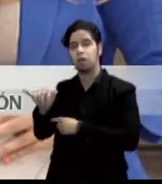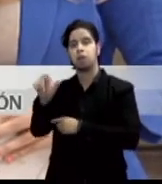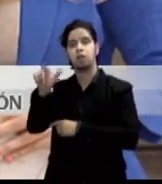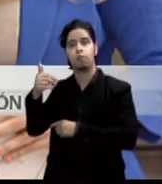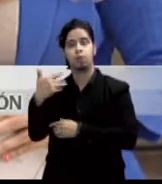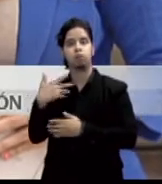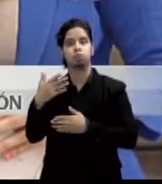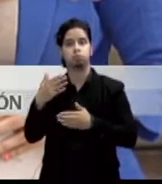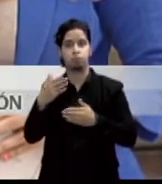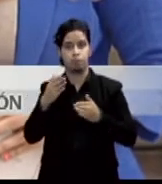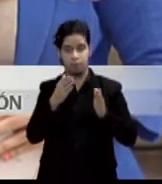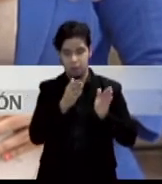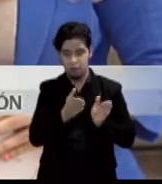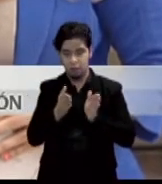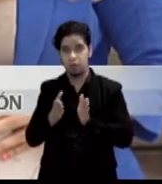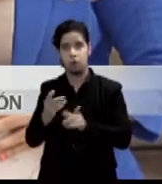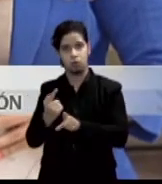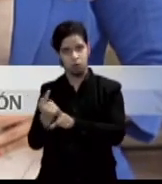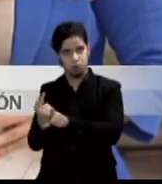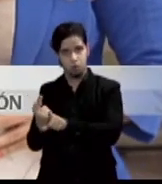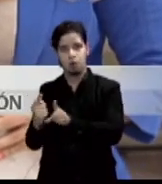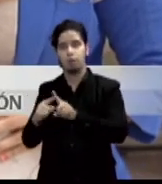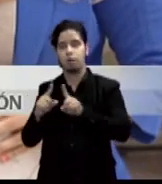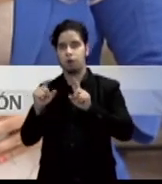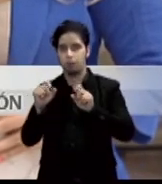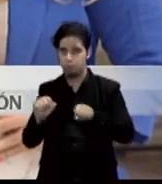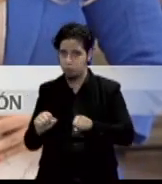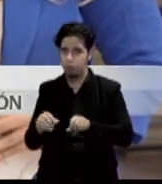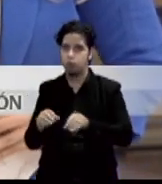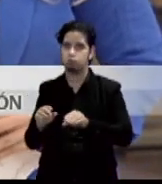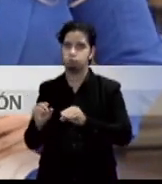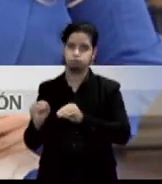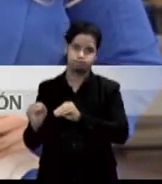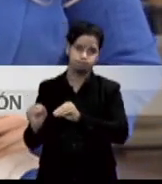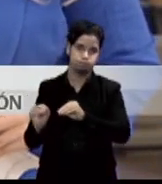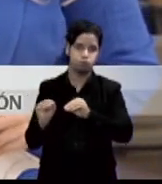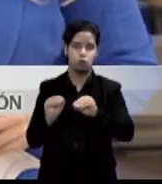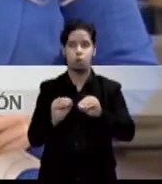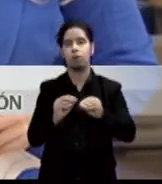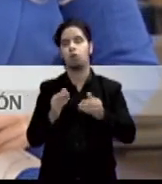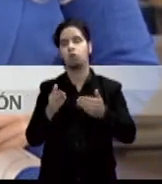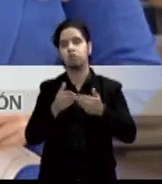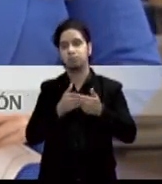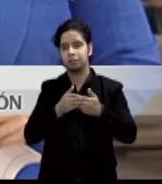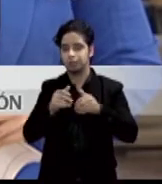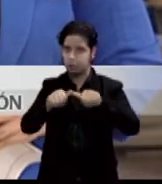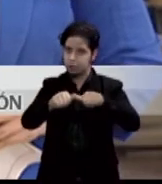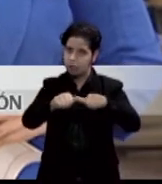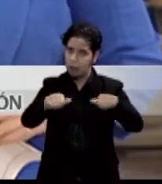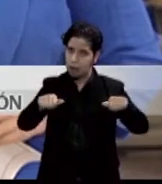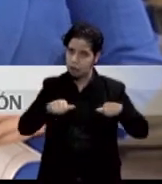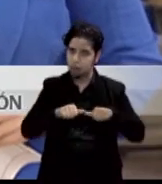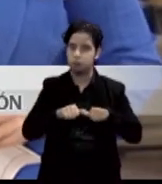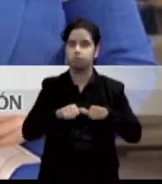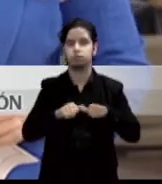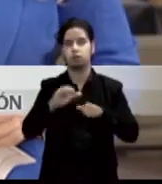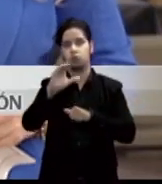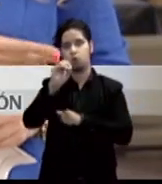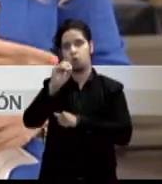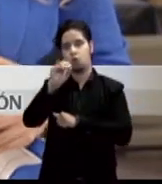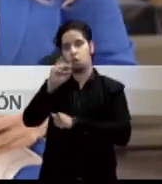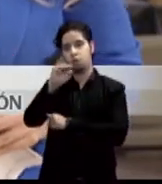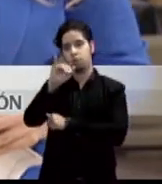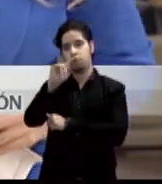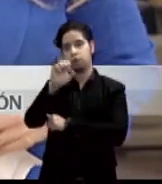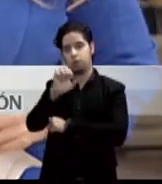debidas precauciones y hagan los debidos ajustes para que entonces se puedan ubicar en los alrededores de aquí del comité olímpico de puerto